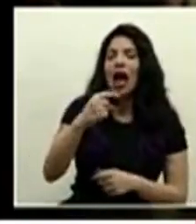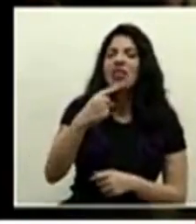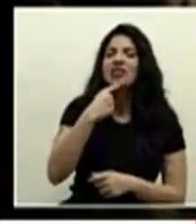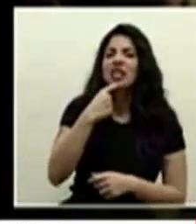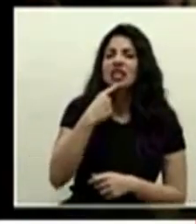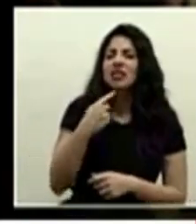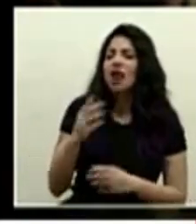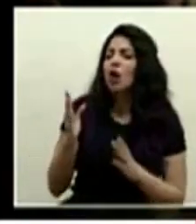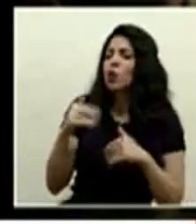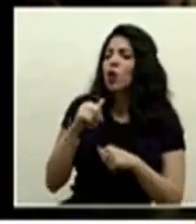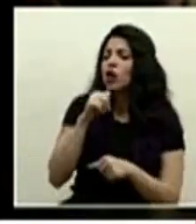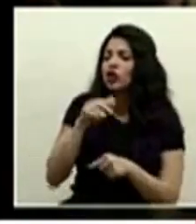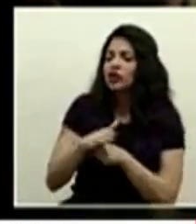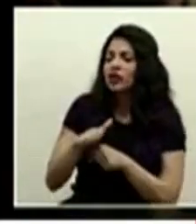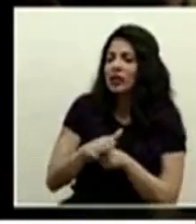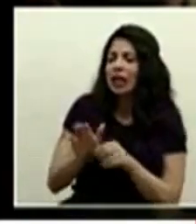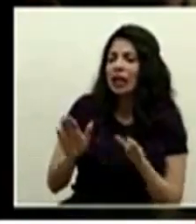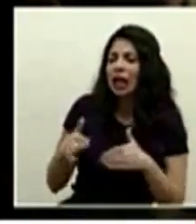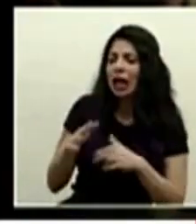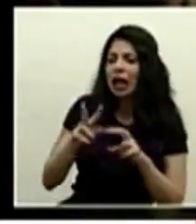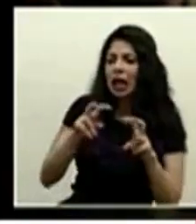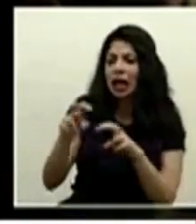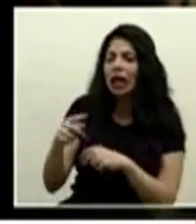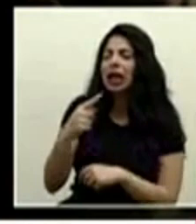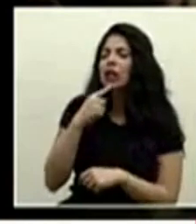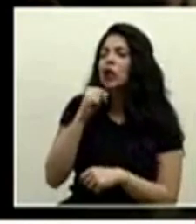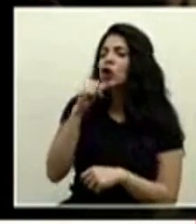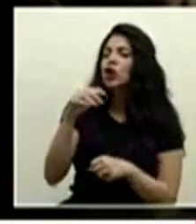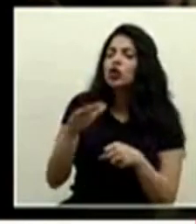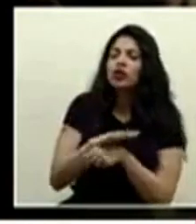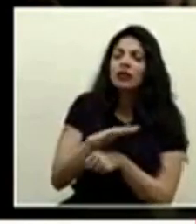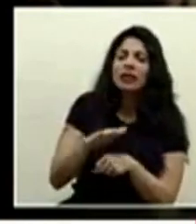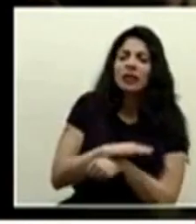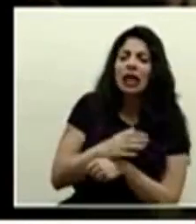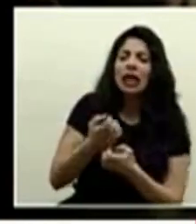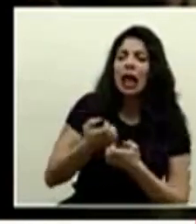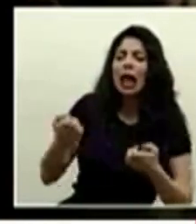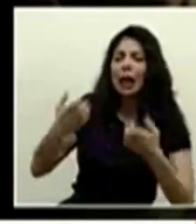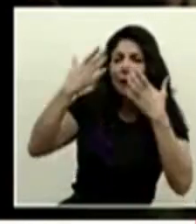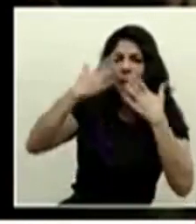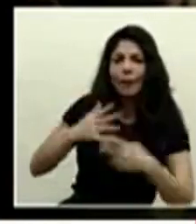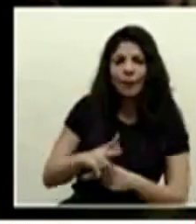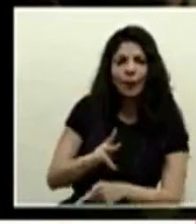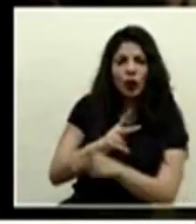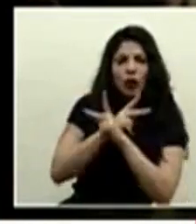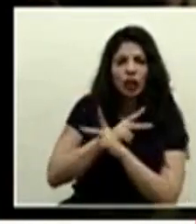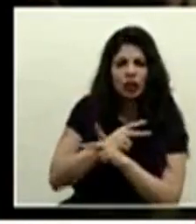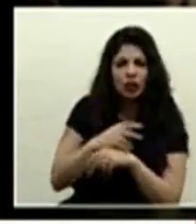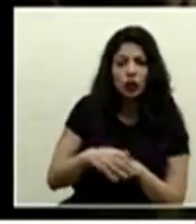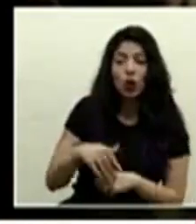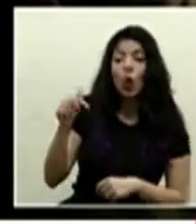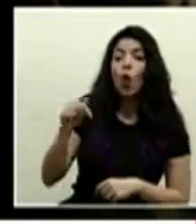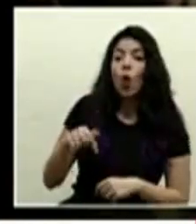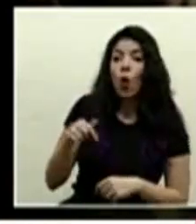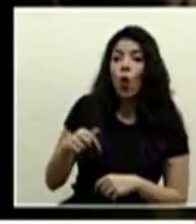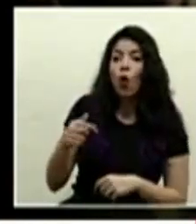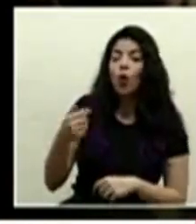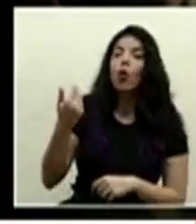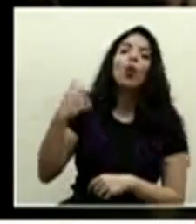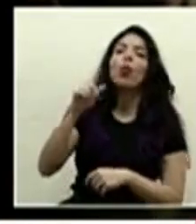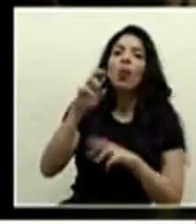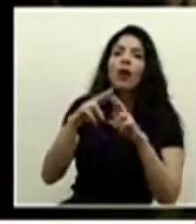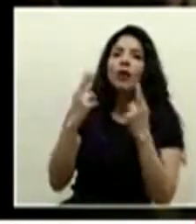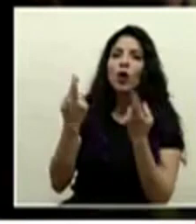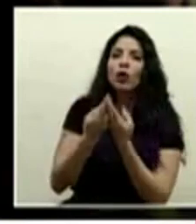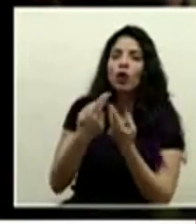falta de kits de pruebas que hay falta de suficiente equipo de protección incluso hoy hubo una reunión